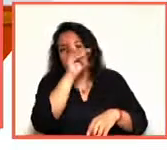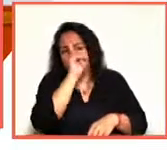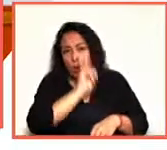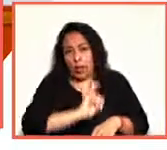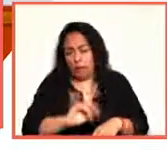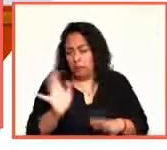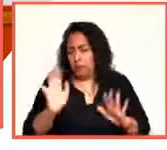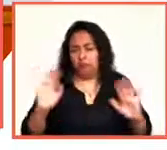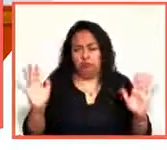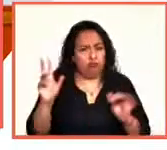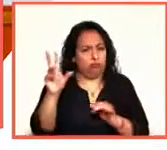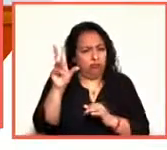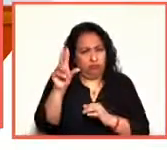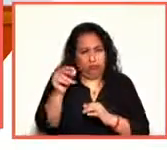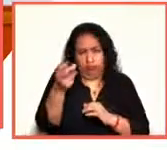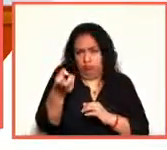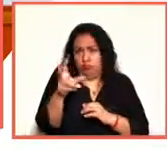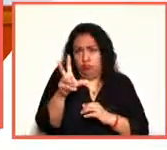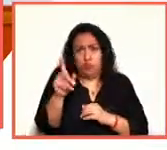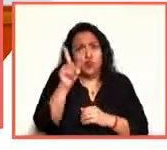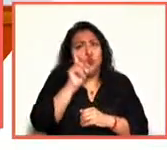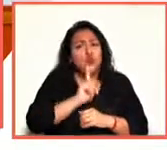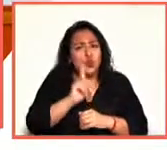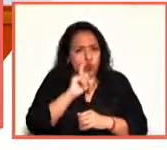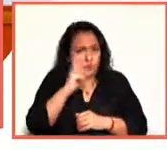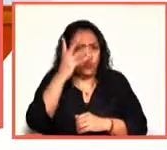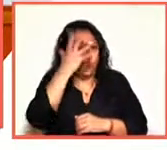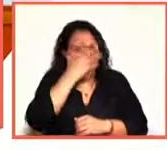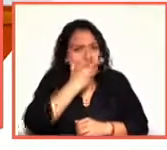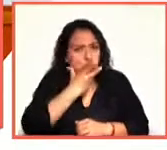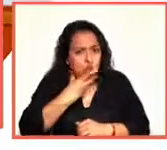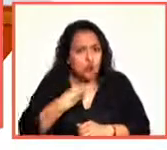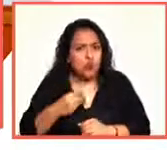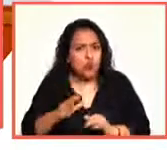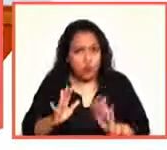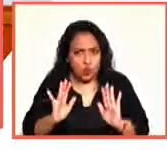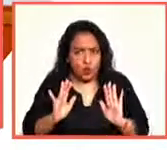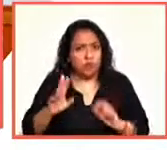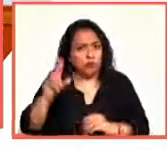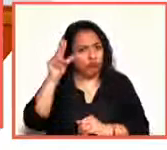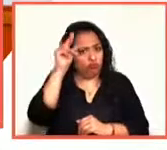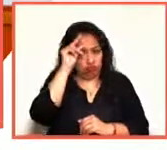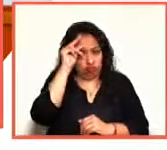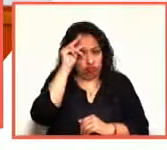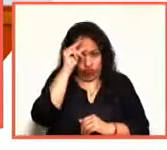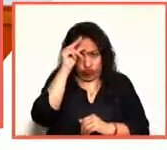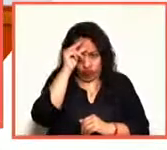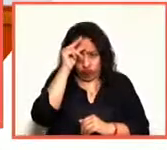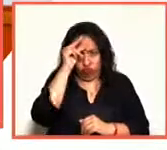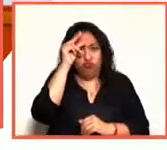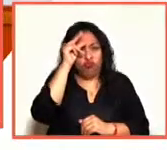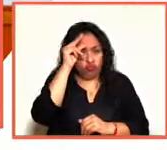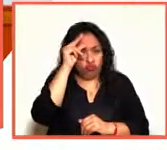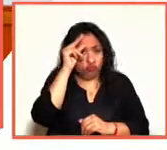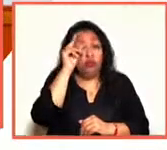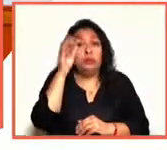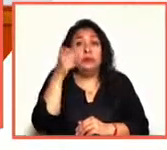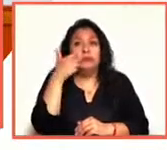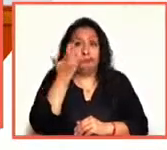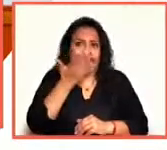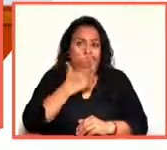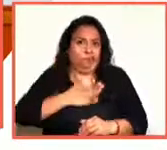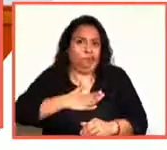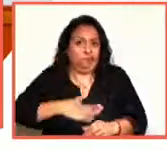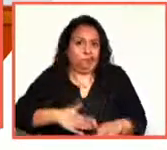pues no, no es el caso, es una mujer muy bella, muy inteligente, que quiere justicia